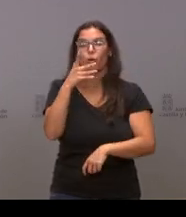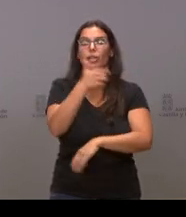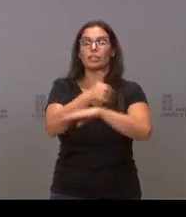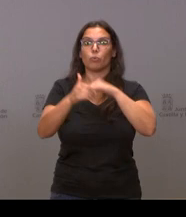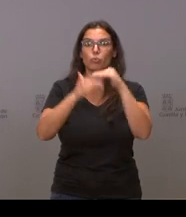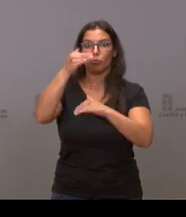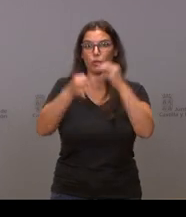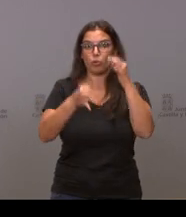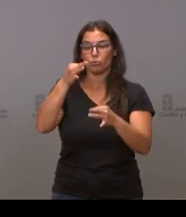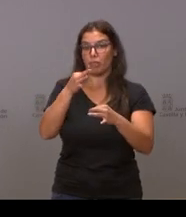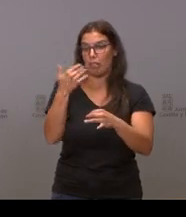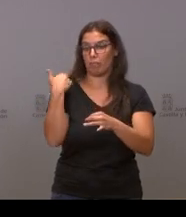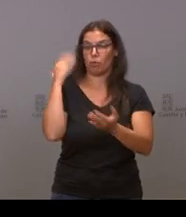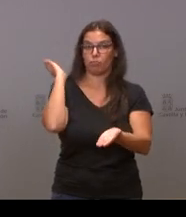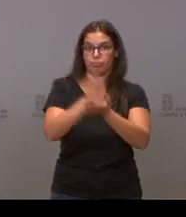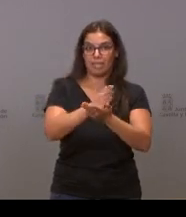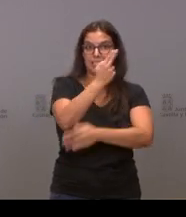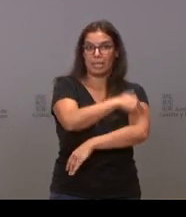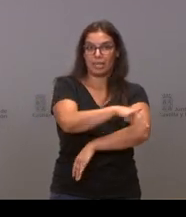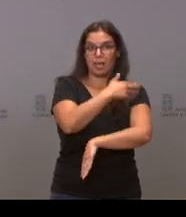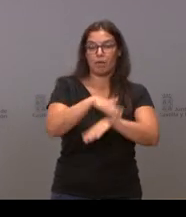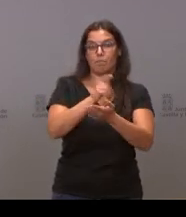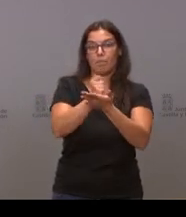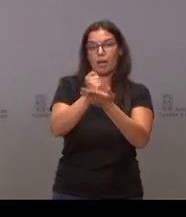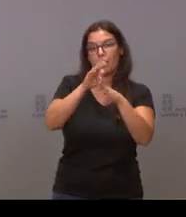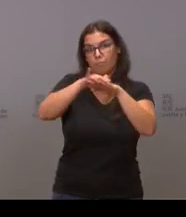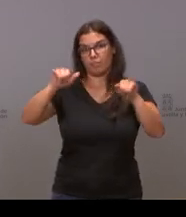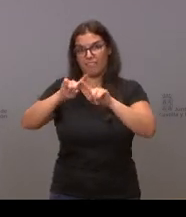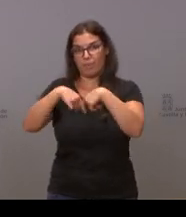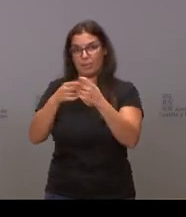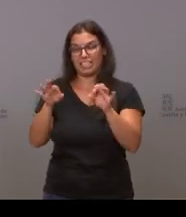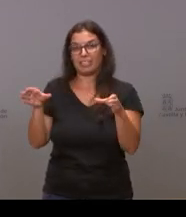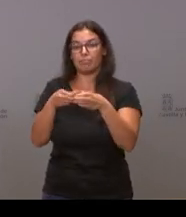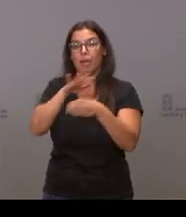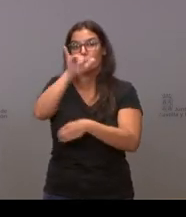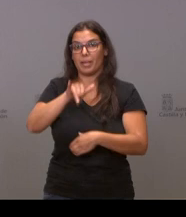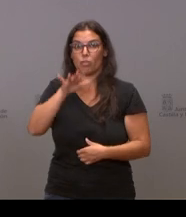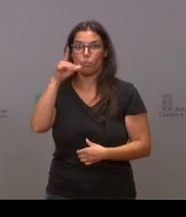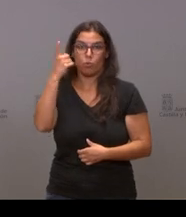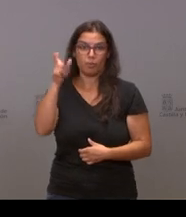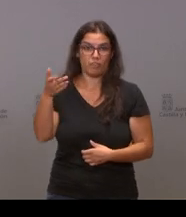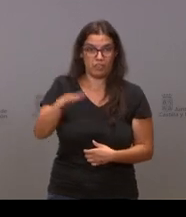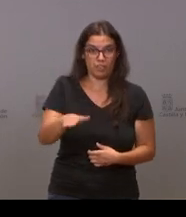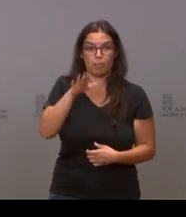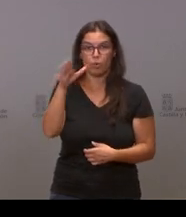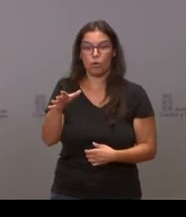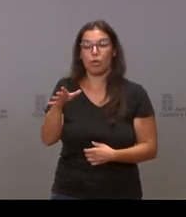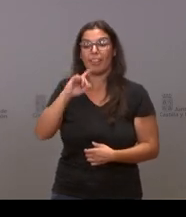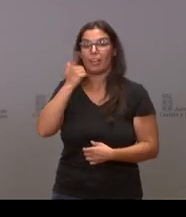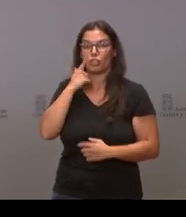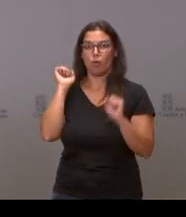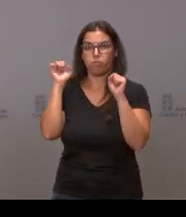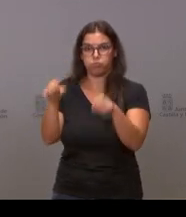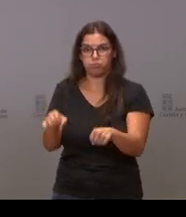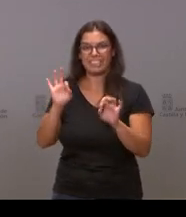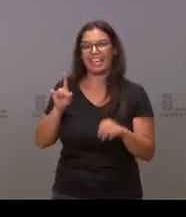sanidad a indemnizar a una familia en el vierzo por el fallecimiento de un paciente, por tardar en un diagnóstico de